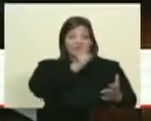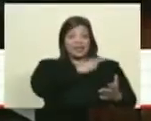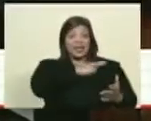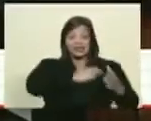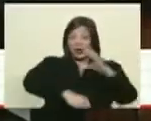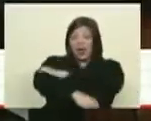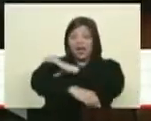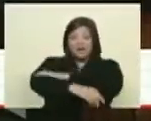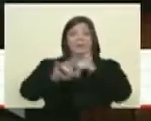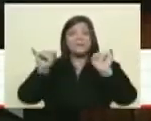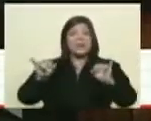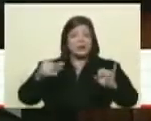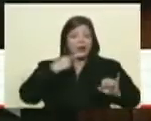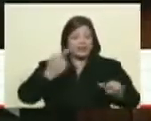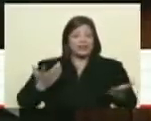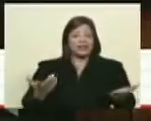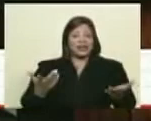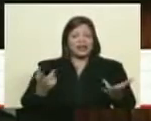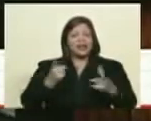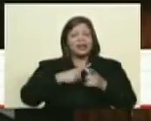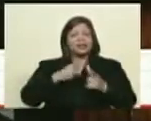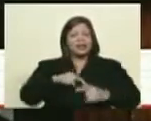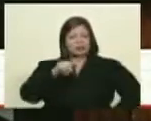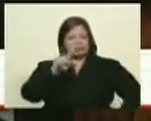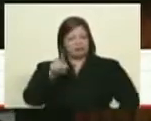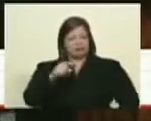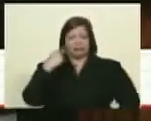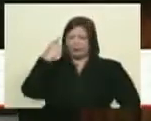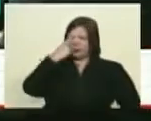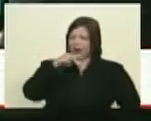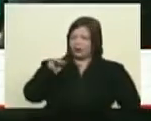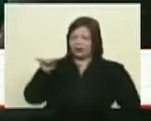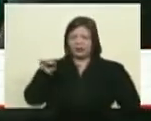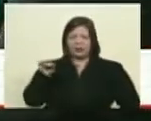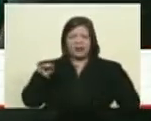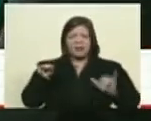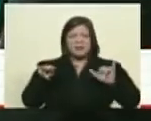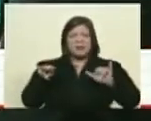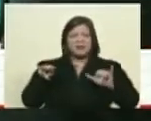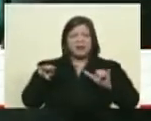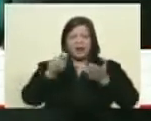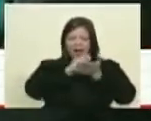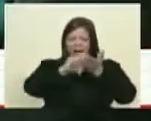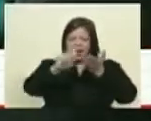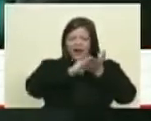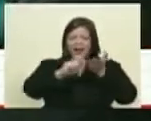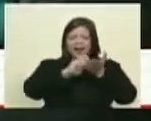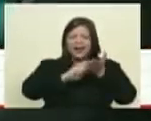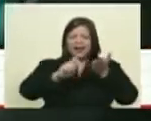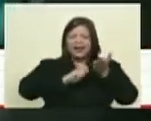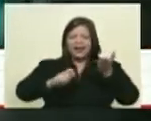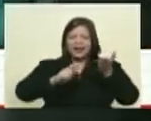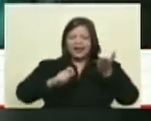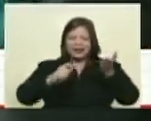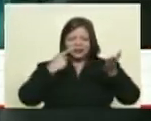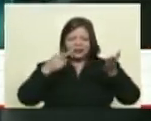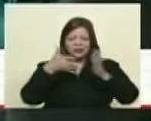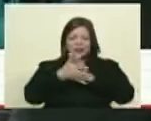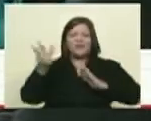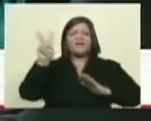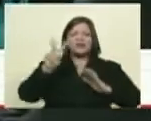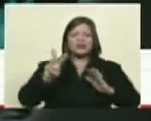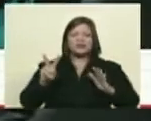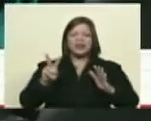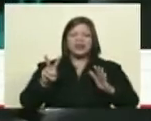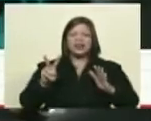ultraderecha entonces claro, cuando te miras te pones a ver sus artículos y los artículos que nosotros cubrimos de Venezuela pues hombre,